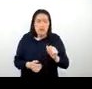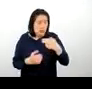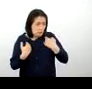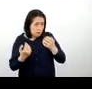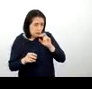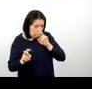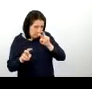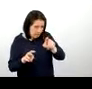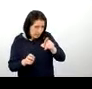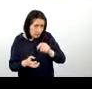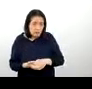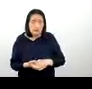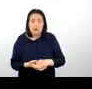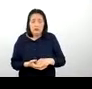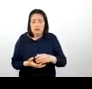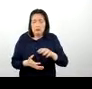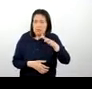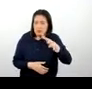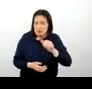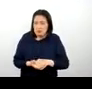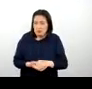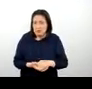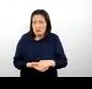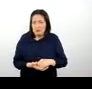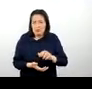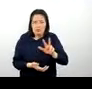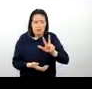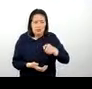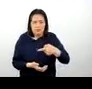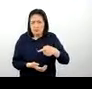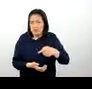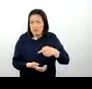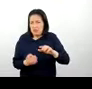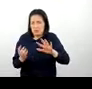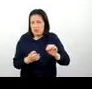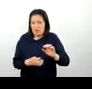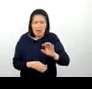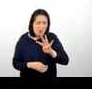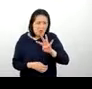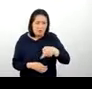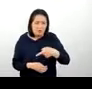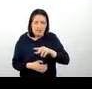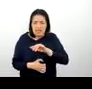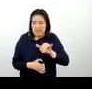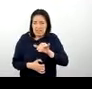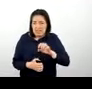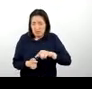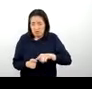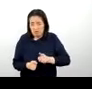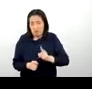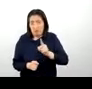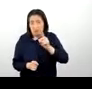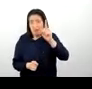es aproximadamente entre los 3.900 a 4.500 metros sobre el nivel del mar,